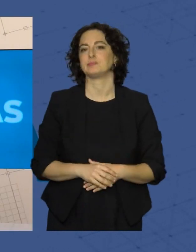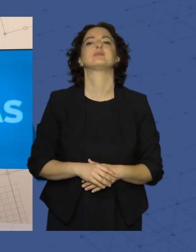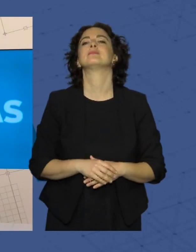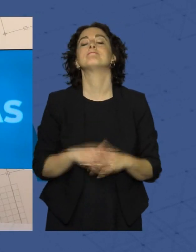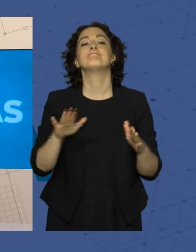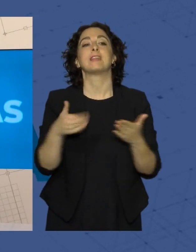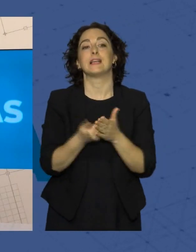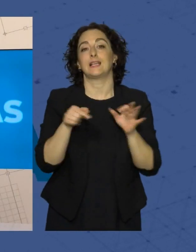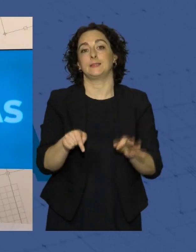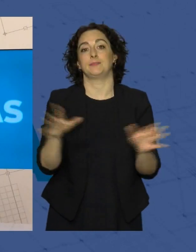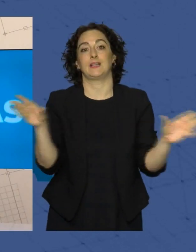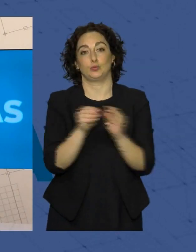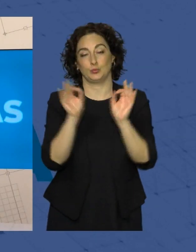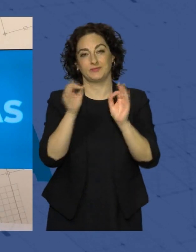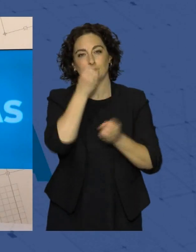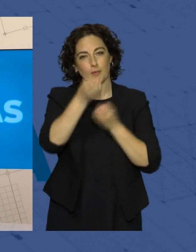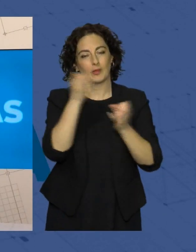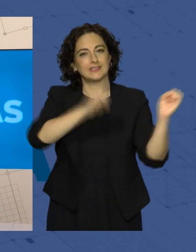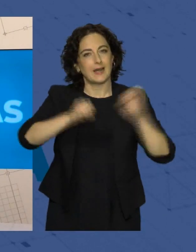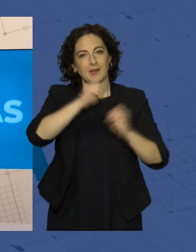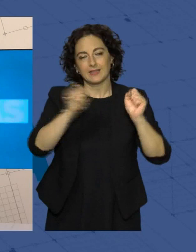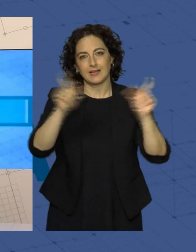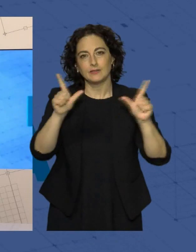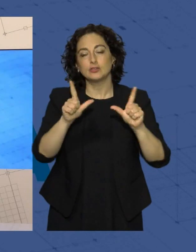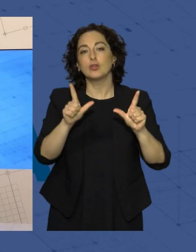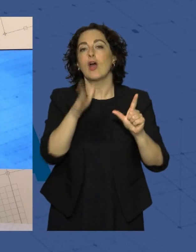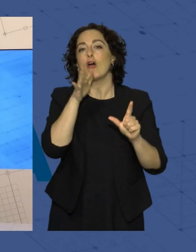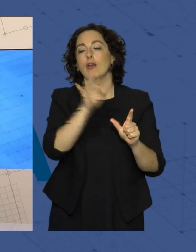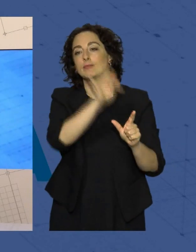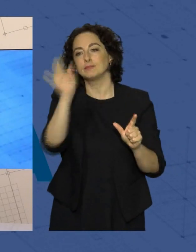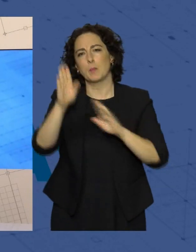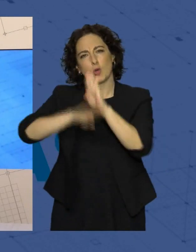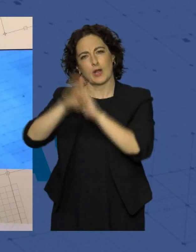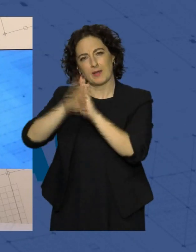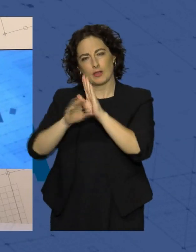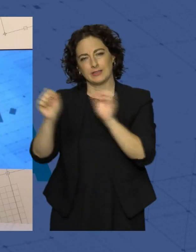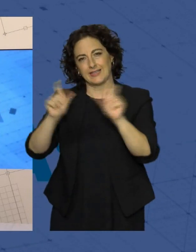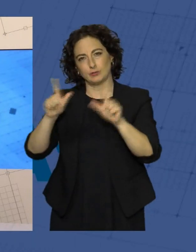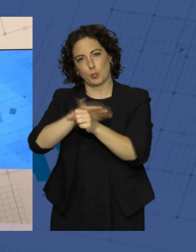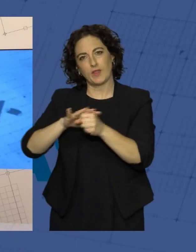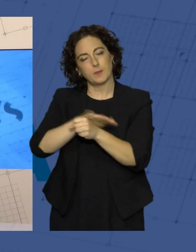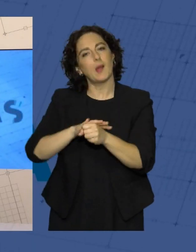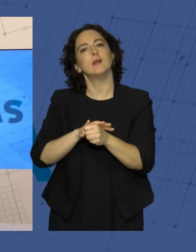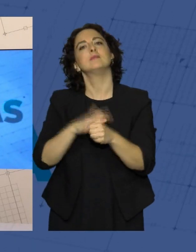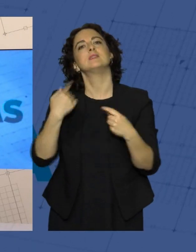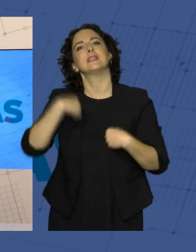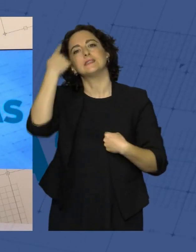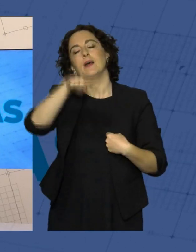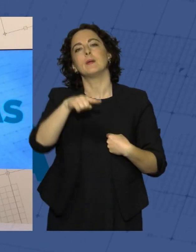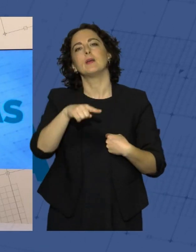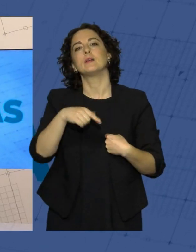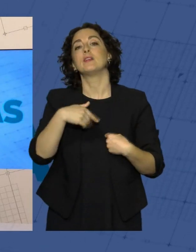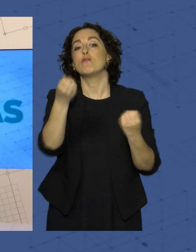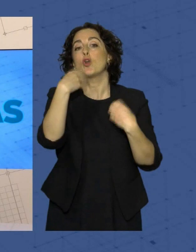Y hasta aquí este resumen informativo de Interalmería Televisión. quedan con la programación de la Televisión Municipal. Ya saben que la información